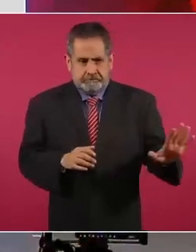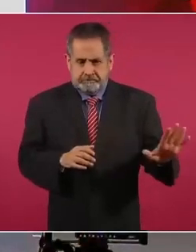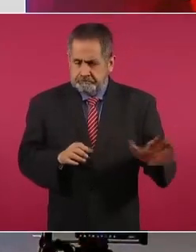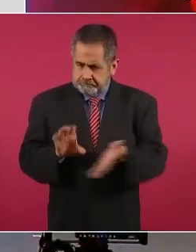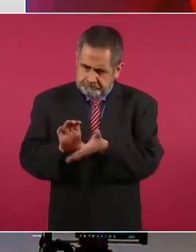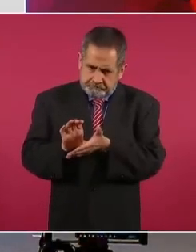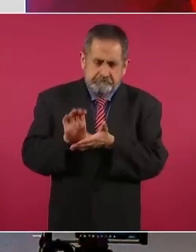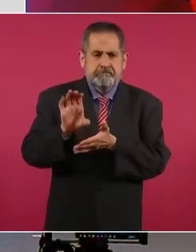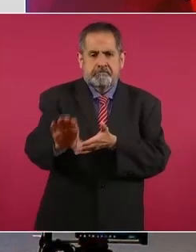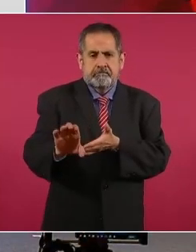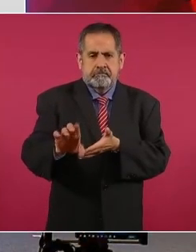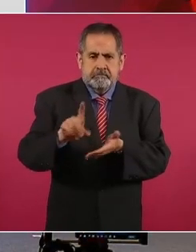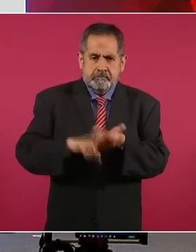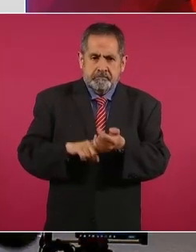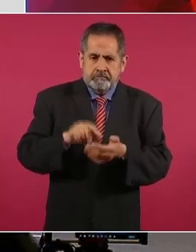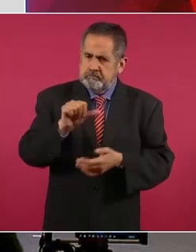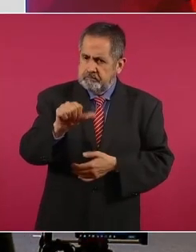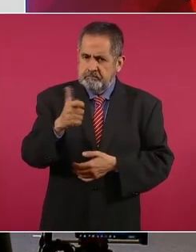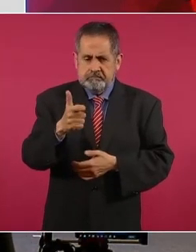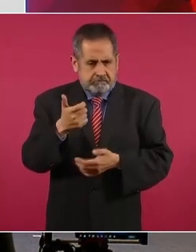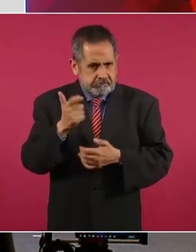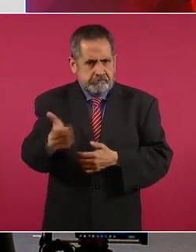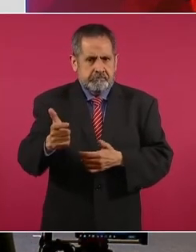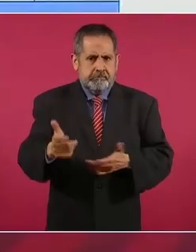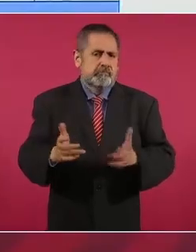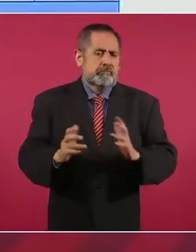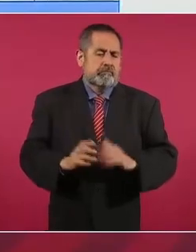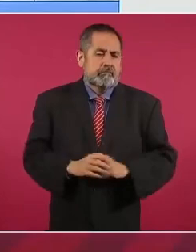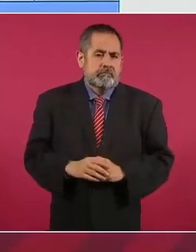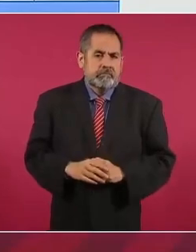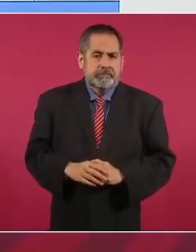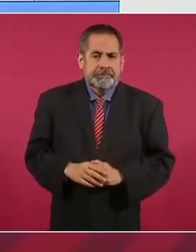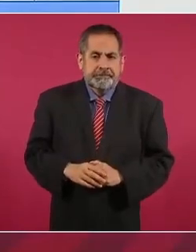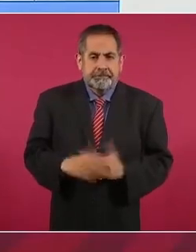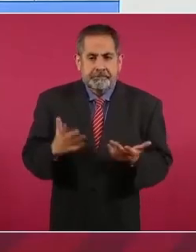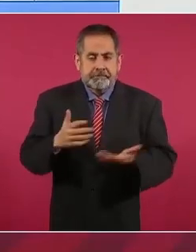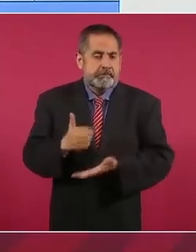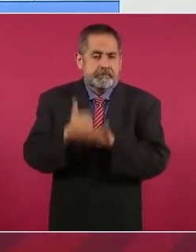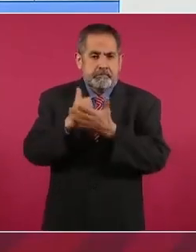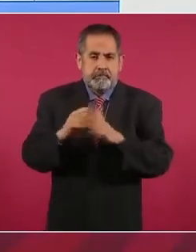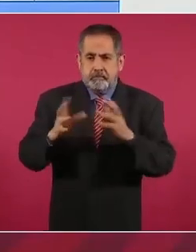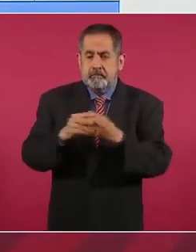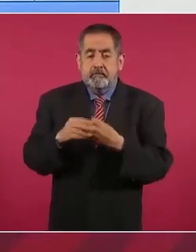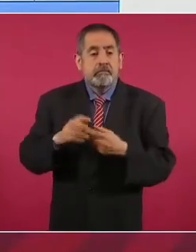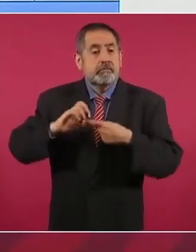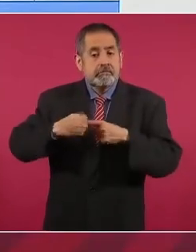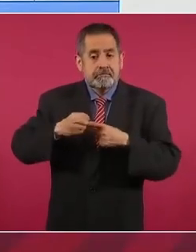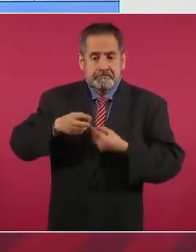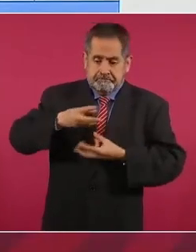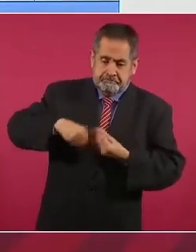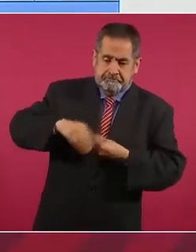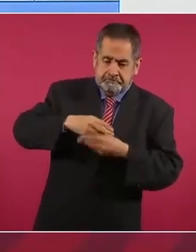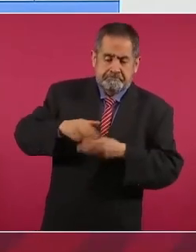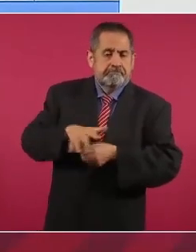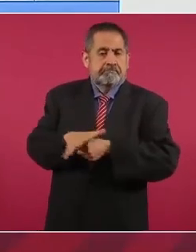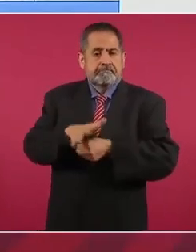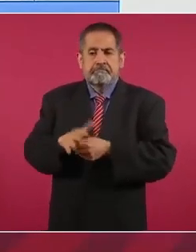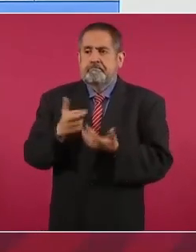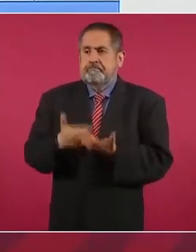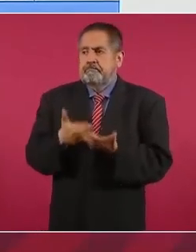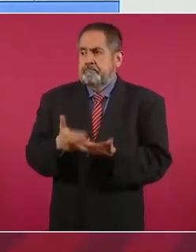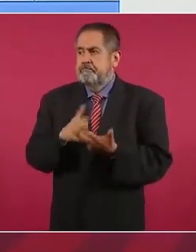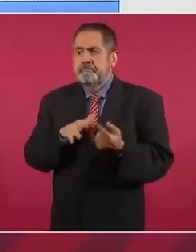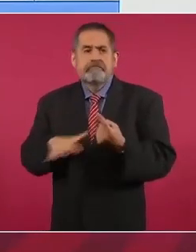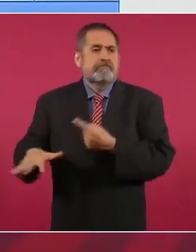esto y esto ha ayudado a que ya somos autosuficientes en producción de frijol,